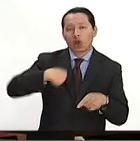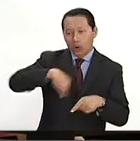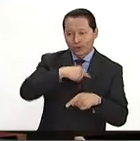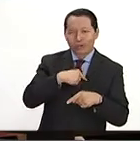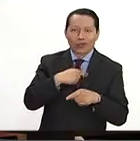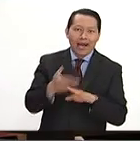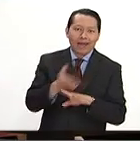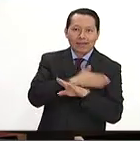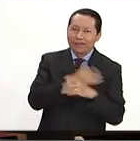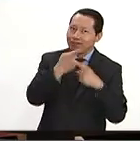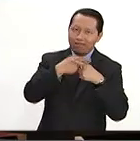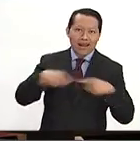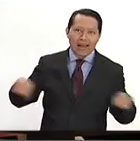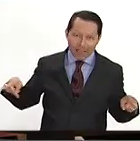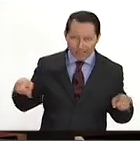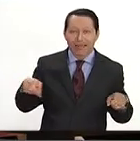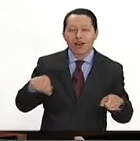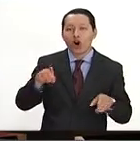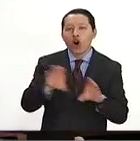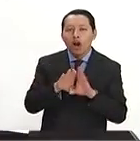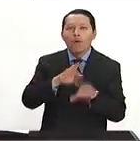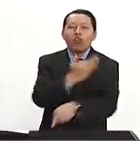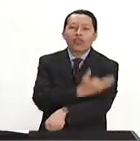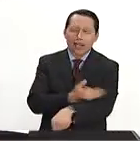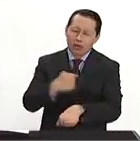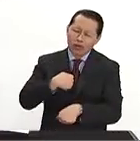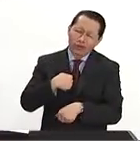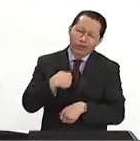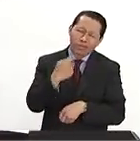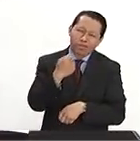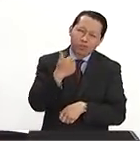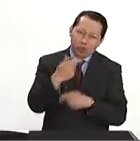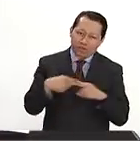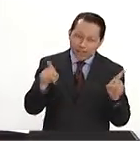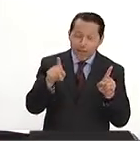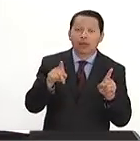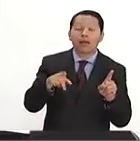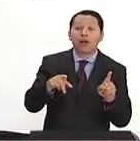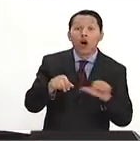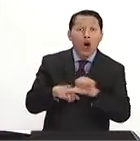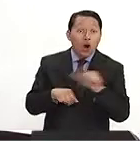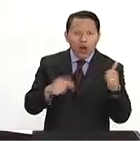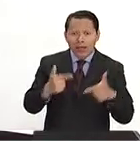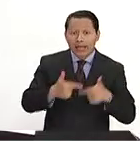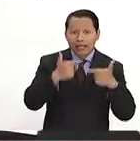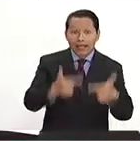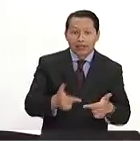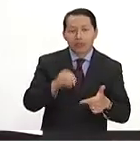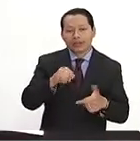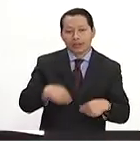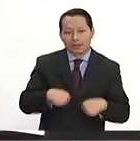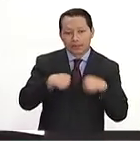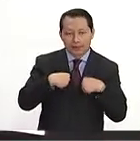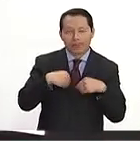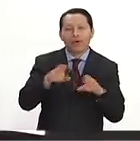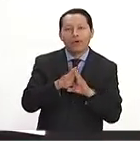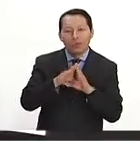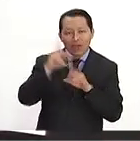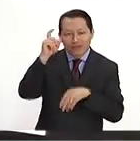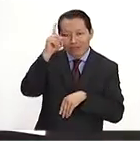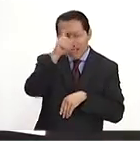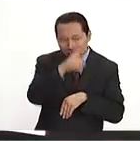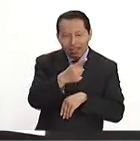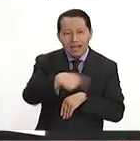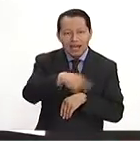tomar y que a lo mejor, bueno, en mi caso no fue tanto, pero otras generaciones sí lo tuvieron que vivir. Y que fue bastante difícil para ellas